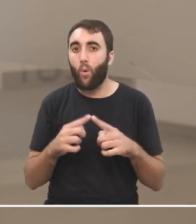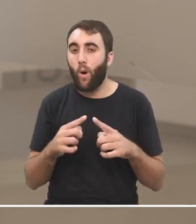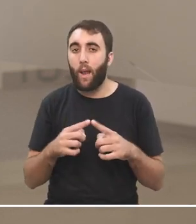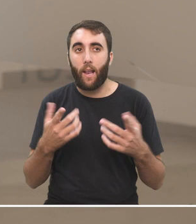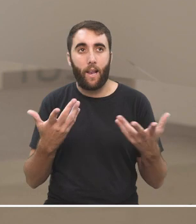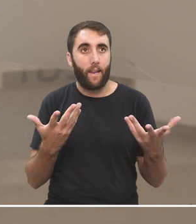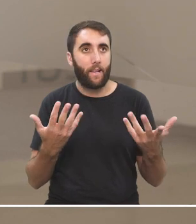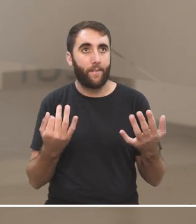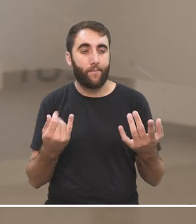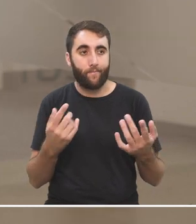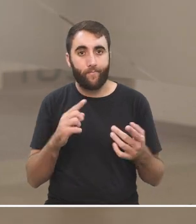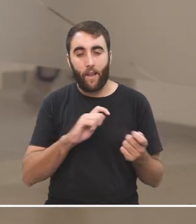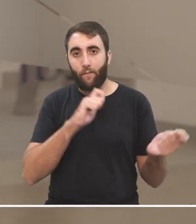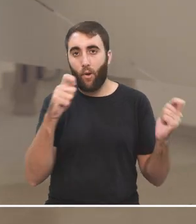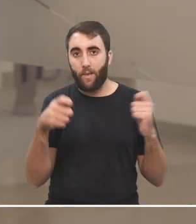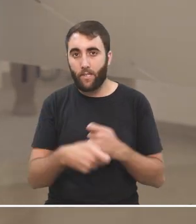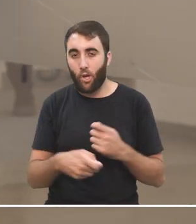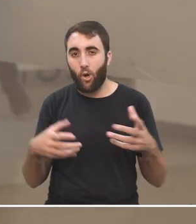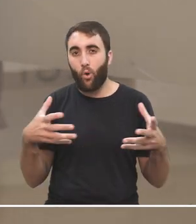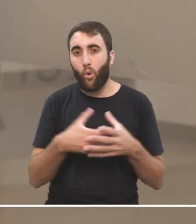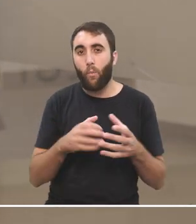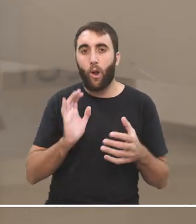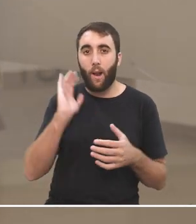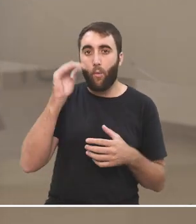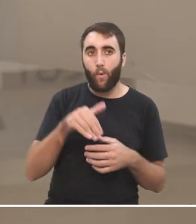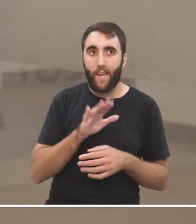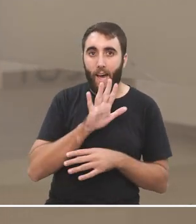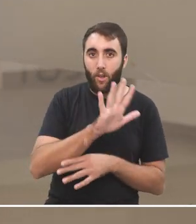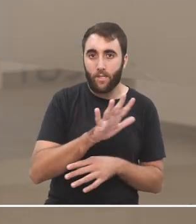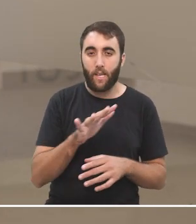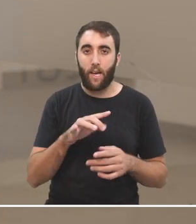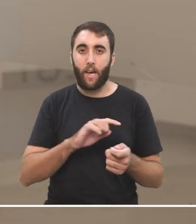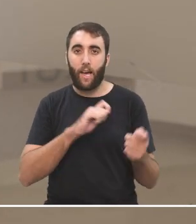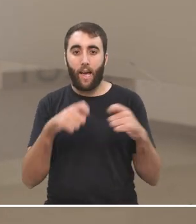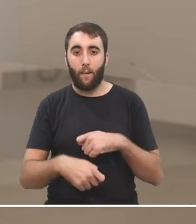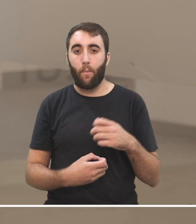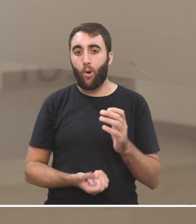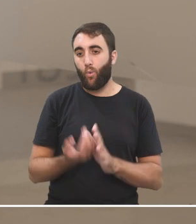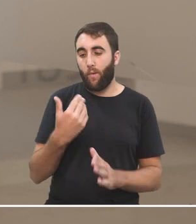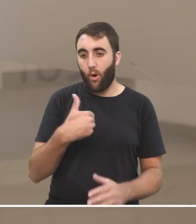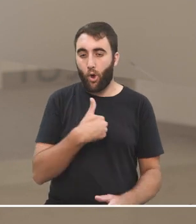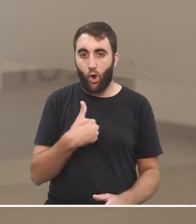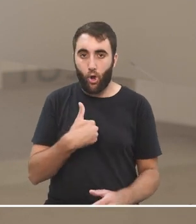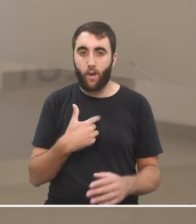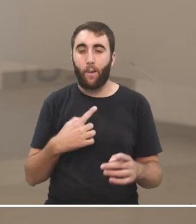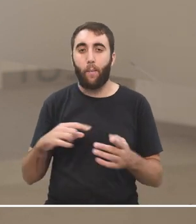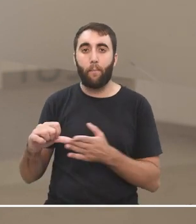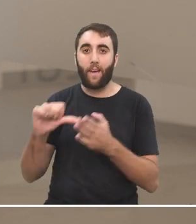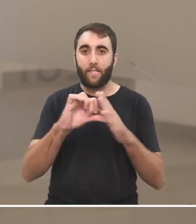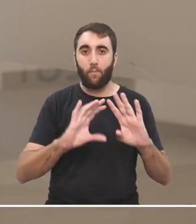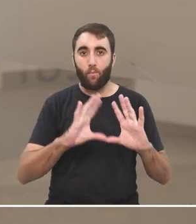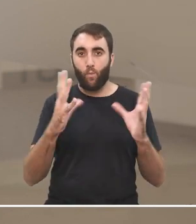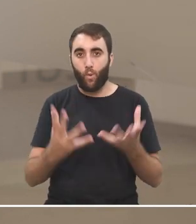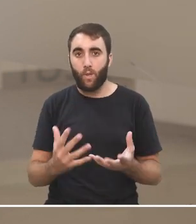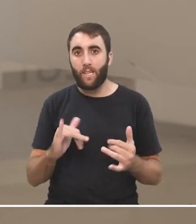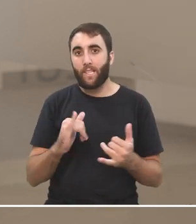lo que generó la transformación del partido republicano a partir de toda esta nueva perspectiva y en otros países del mundo en fin entonces